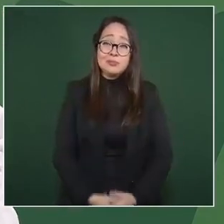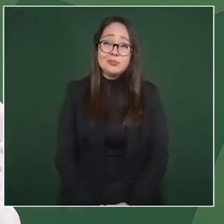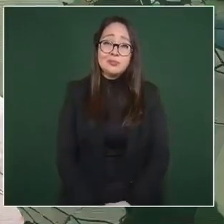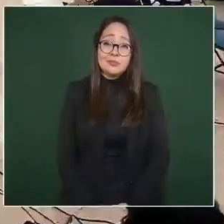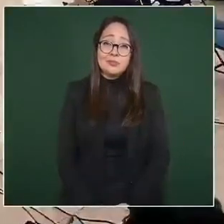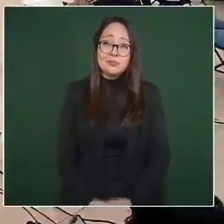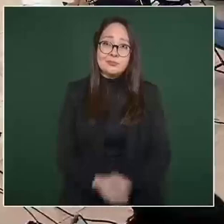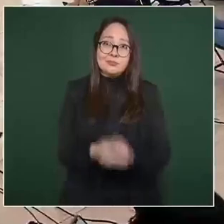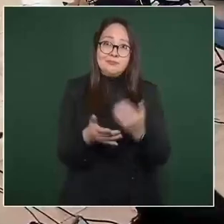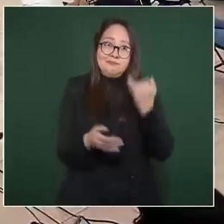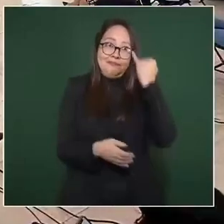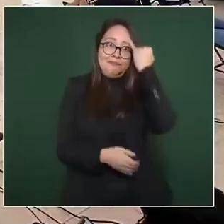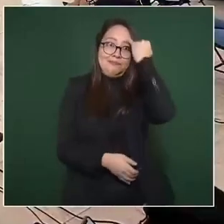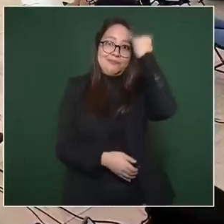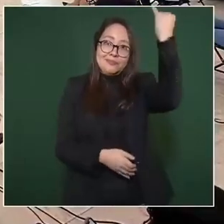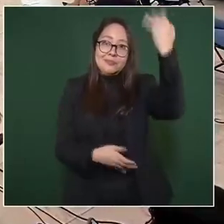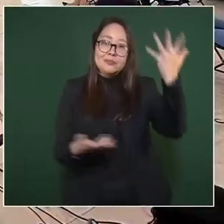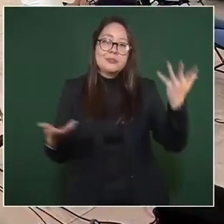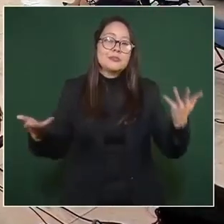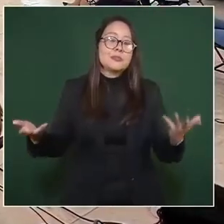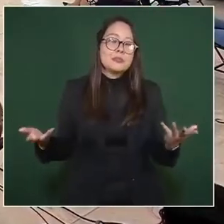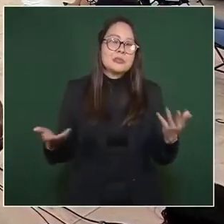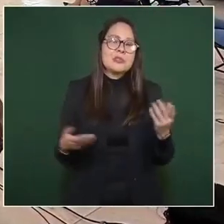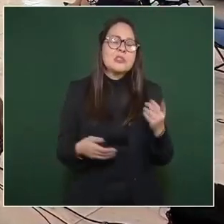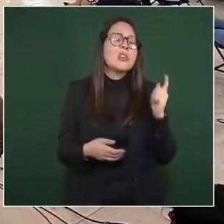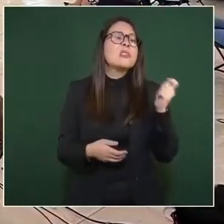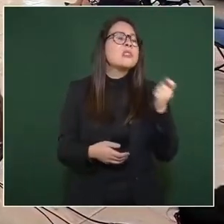Imagínense lo que dice.